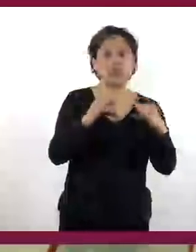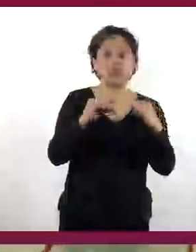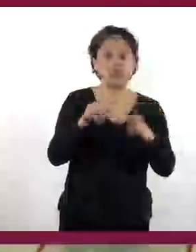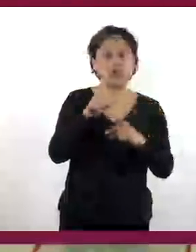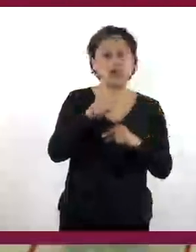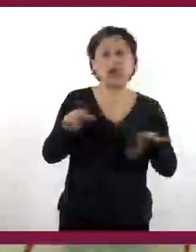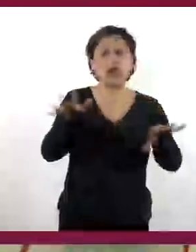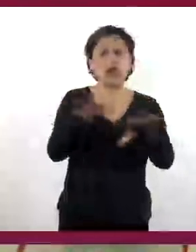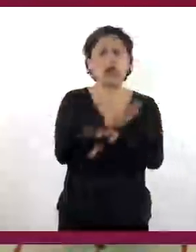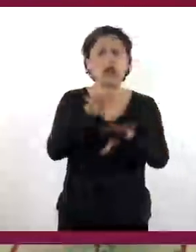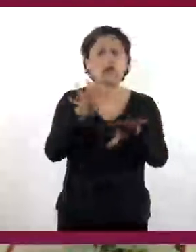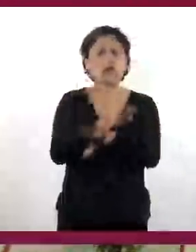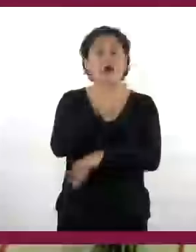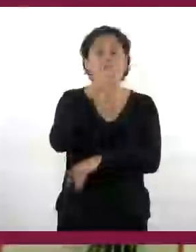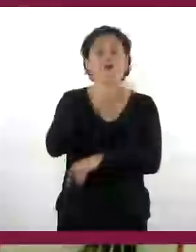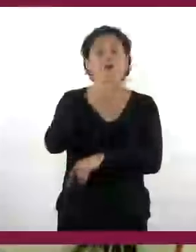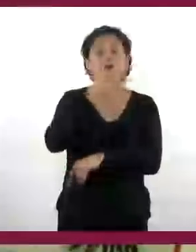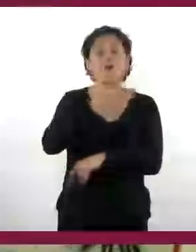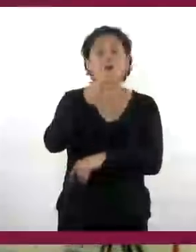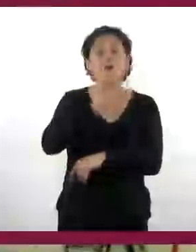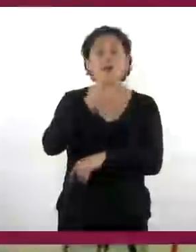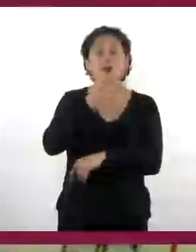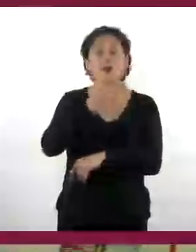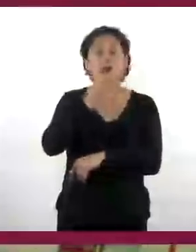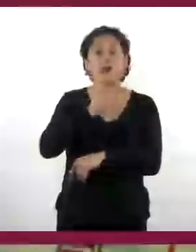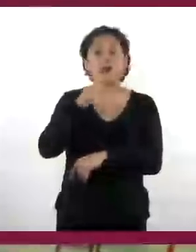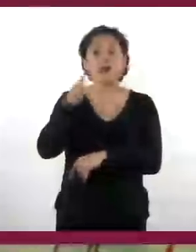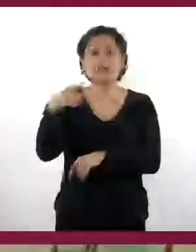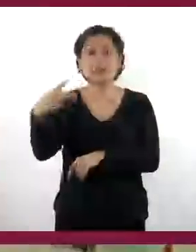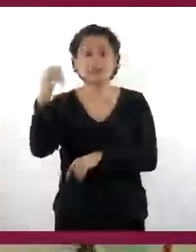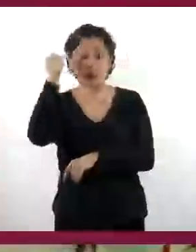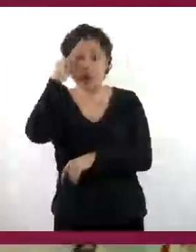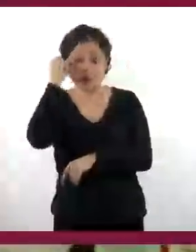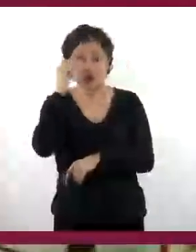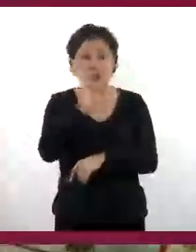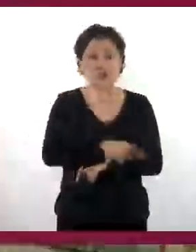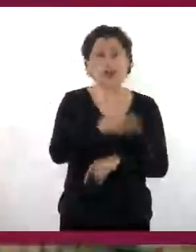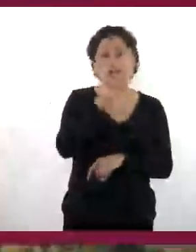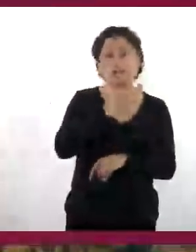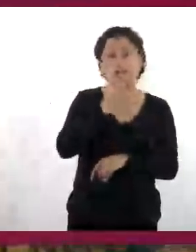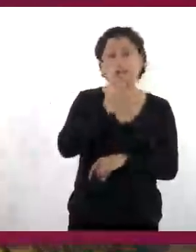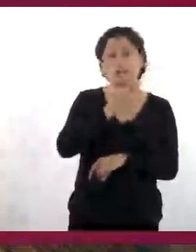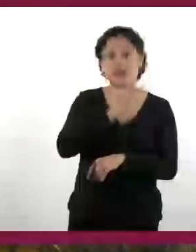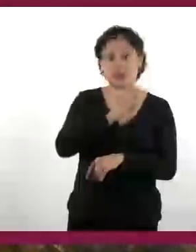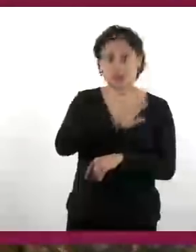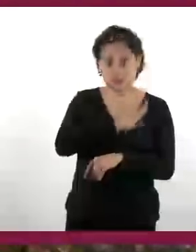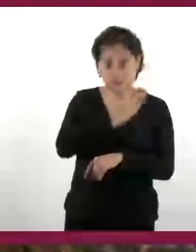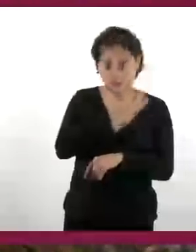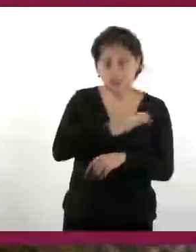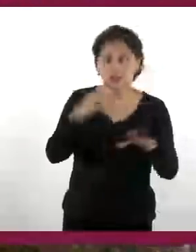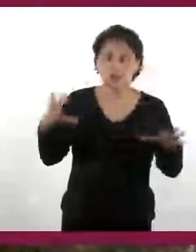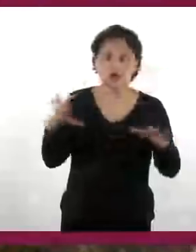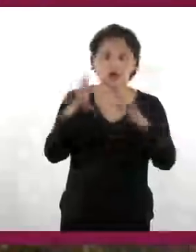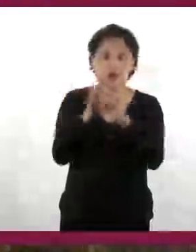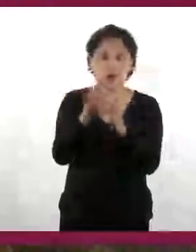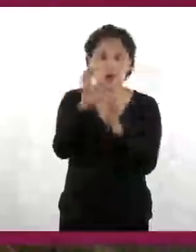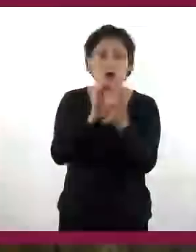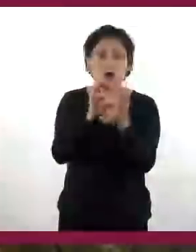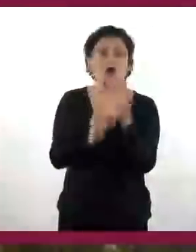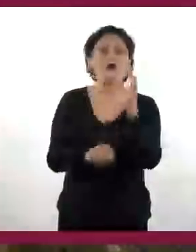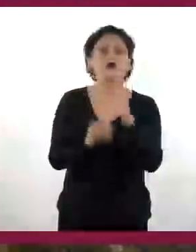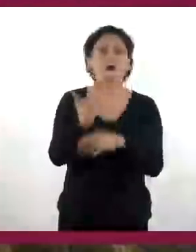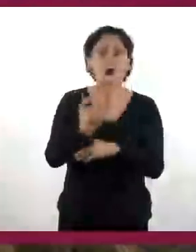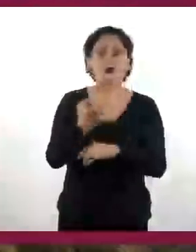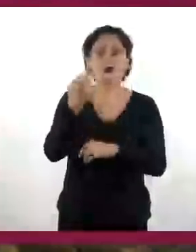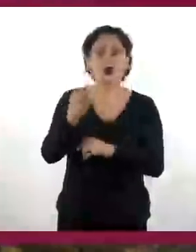fechas de festividades cristianas para hacerlas coincidir con las fiestas nativas. Con el paso del tiempo, esto dio origen a